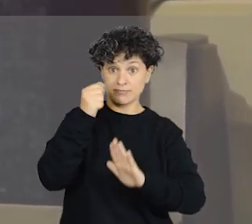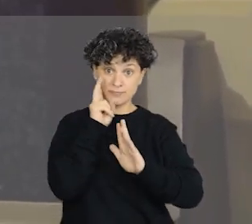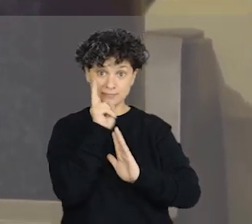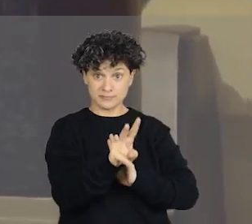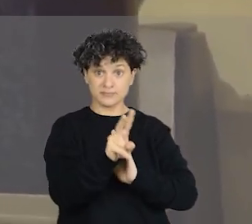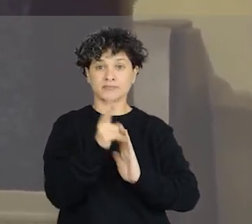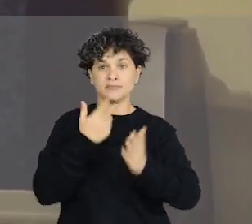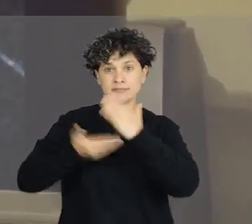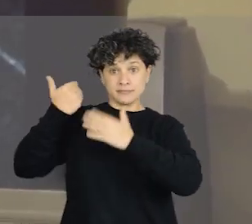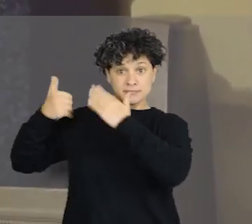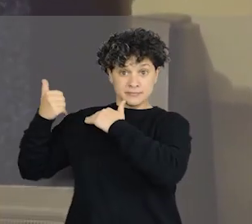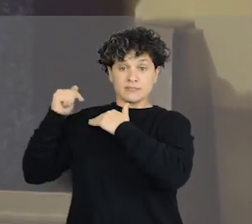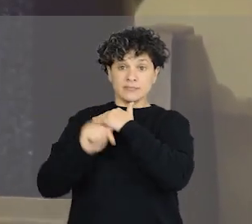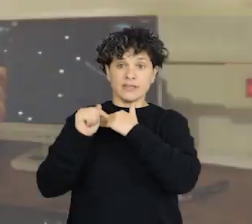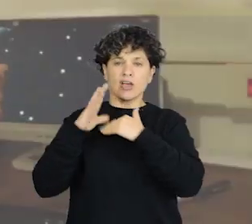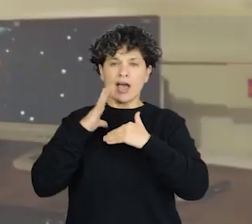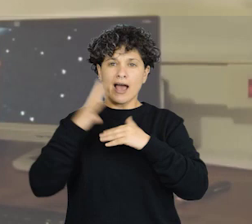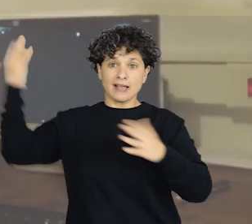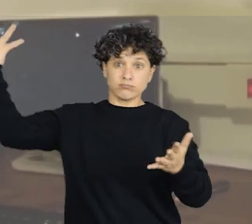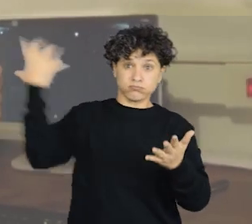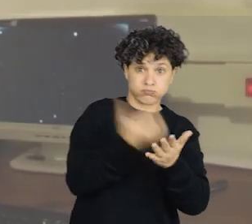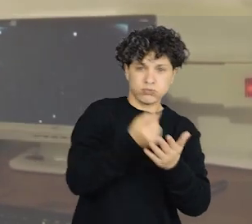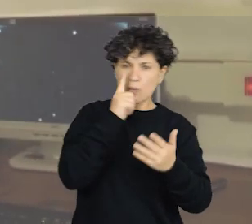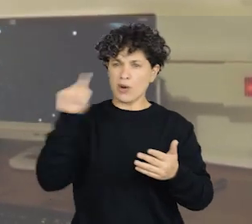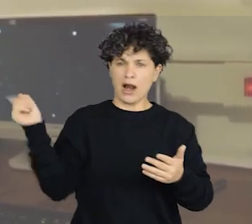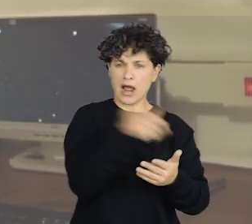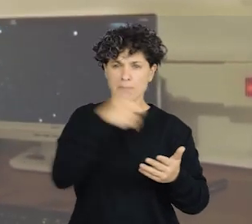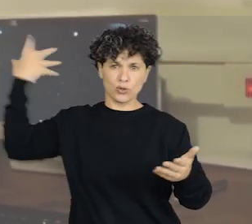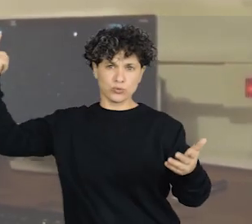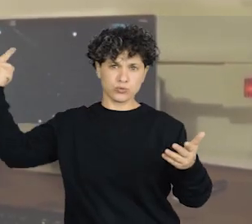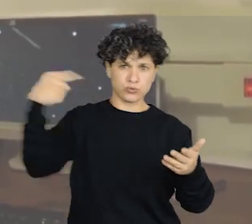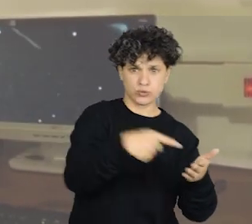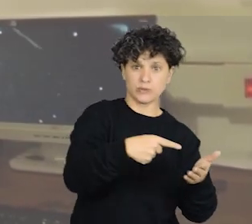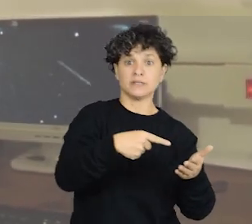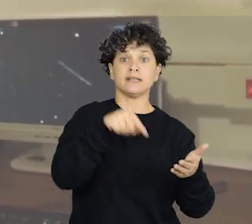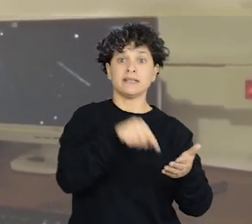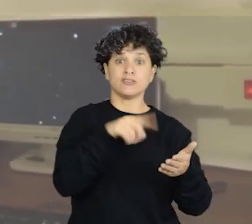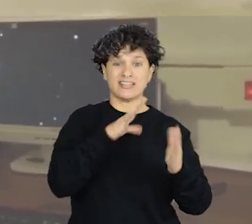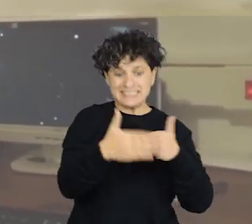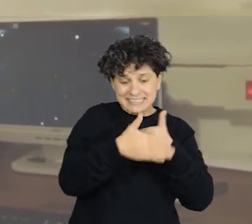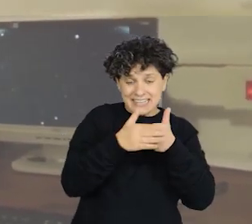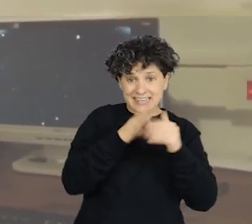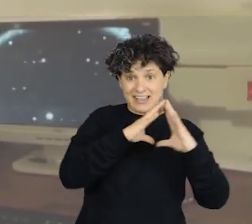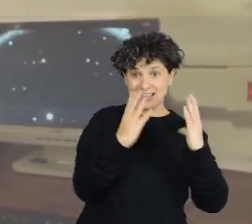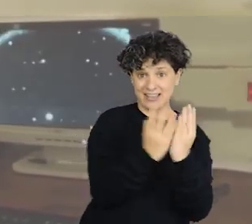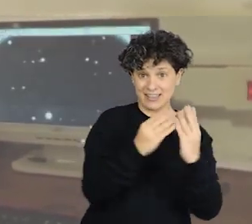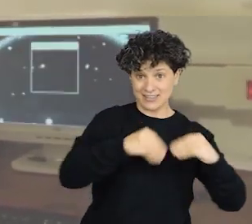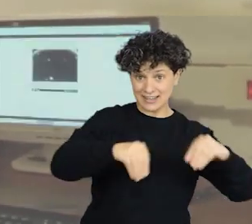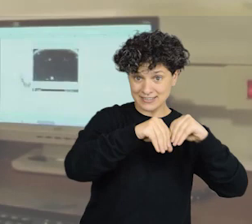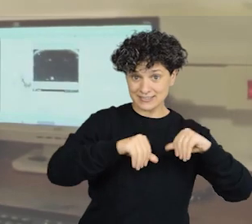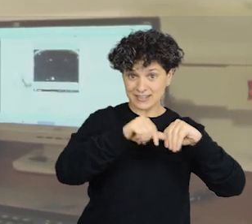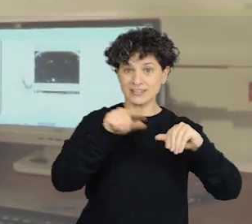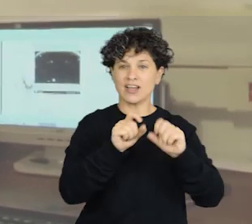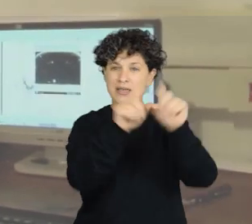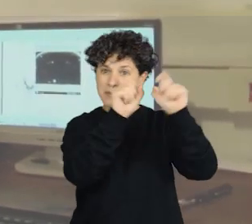cerca de la Tierra. Estas son las imágenes momentos antes del impacto. De hecho, son las últimas imágenes registradas de la